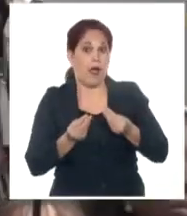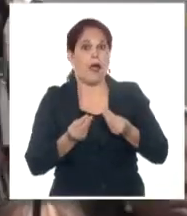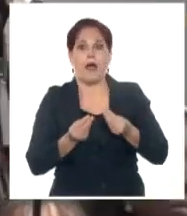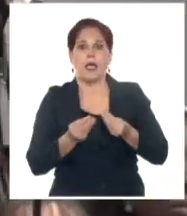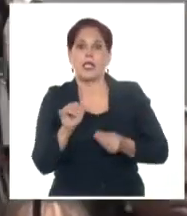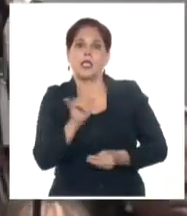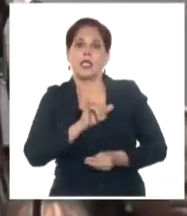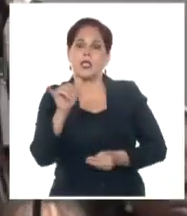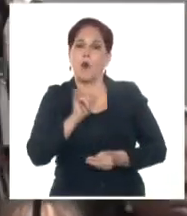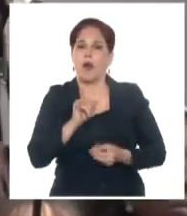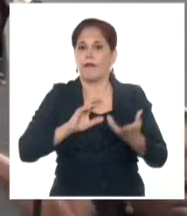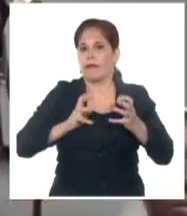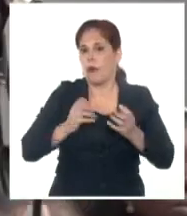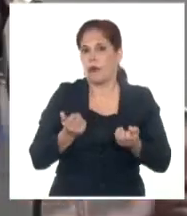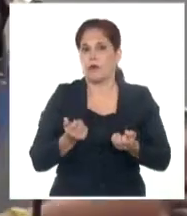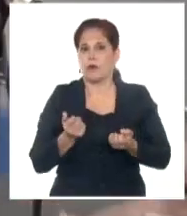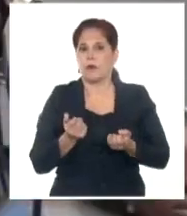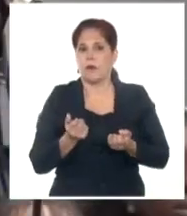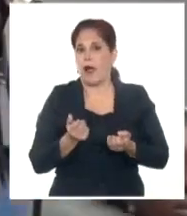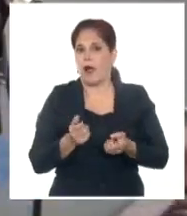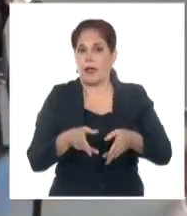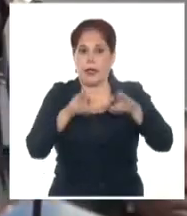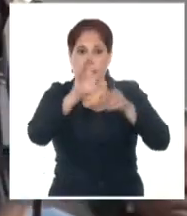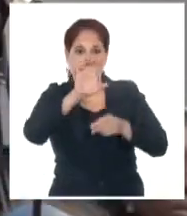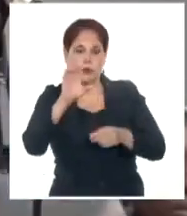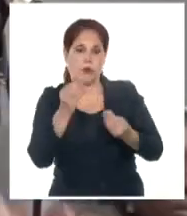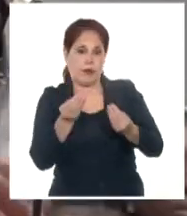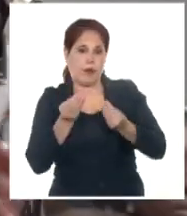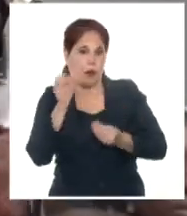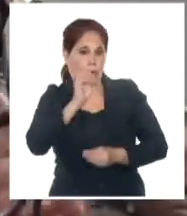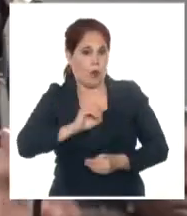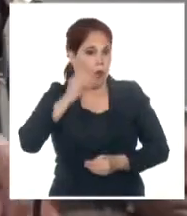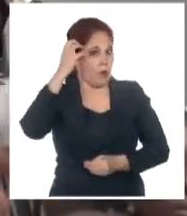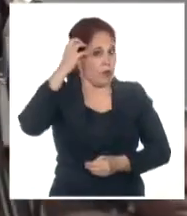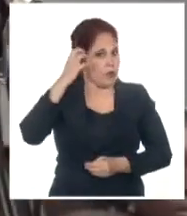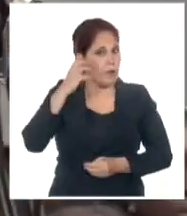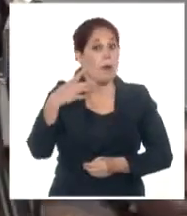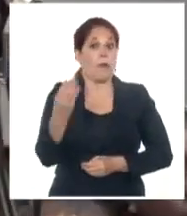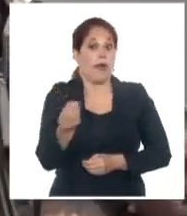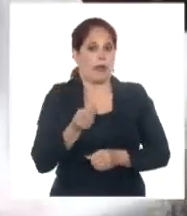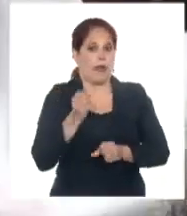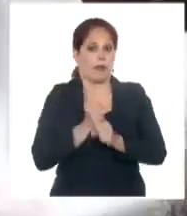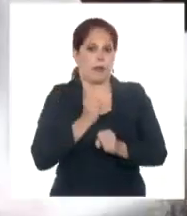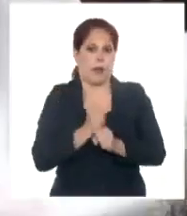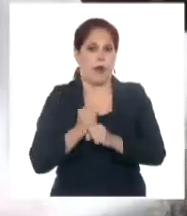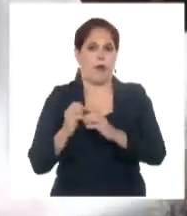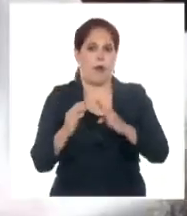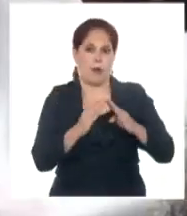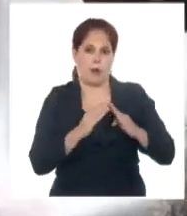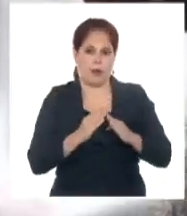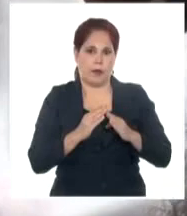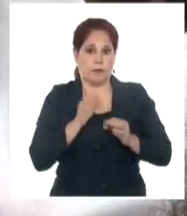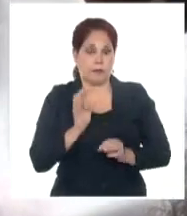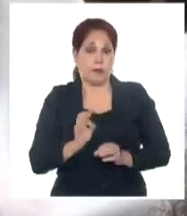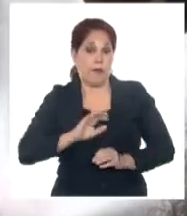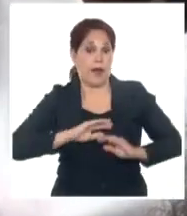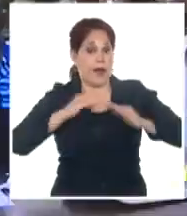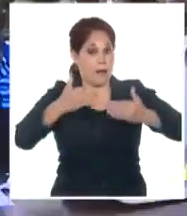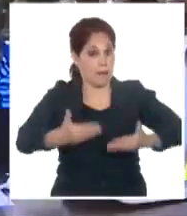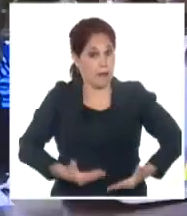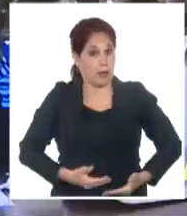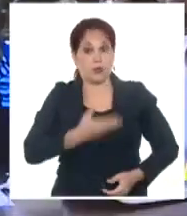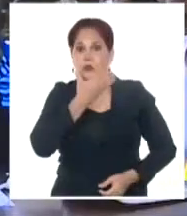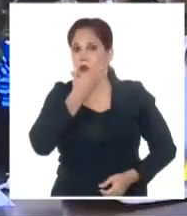instituciones, estas entidades, estos organismos generan empleo a nuestra comunidad. Temas como el embarazo en la